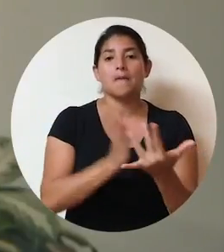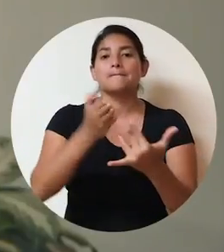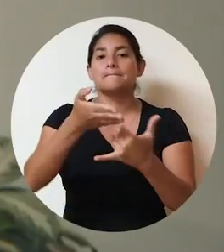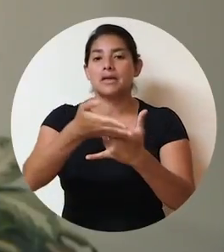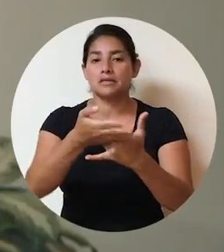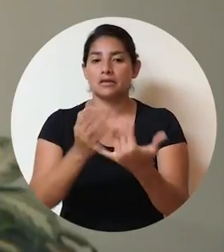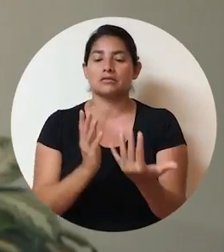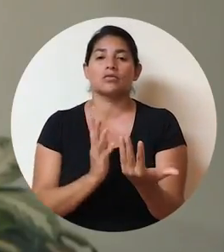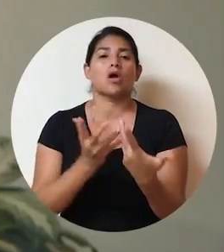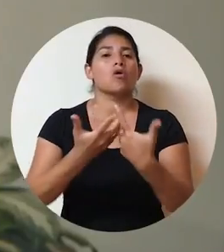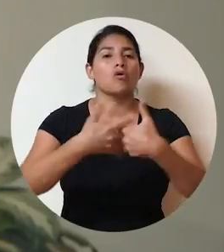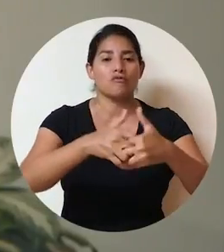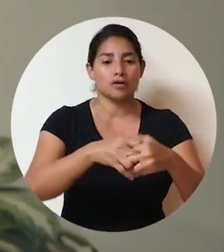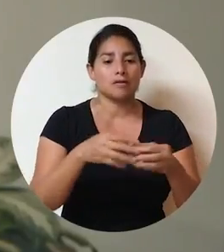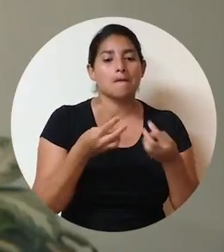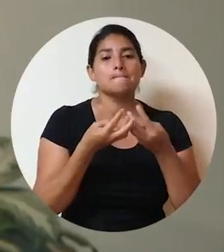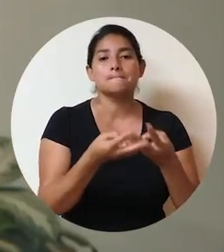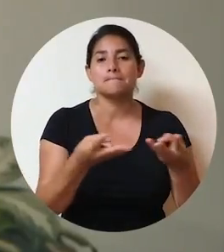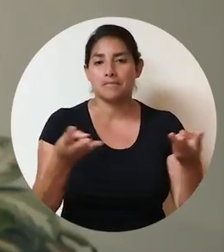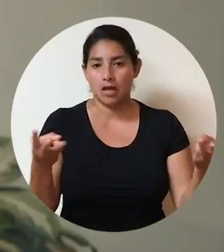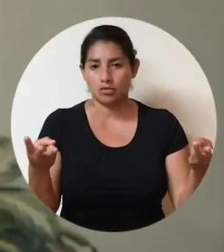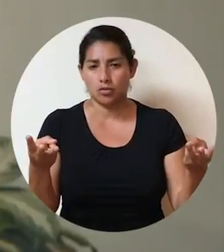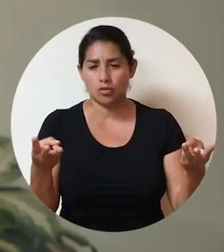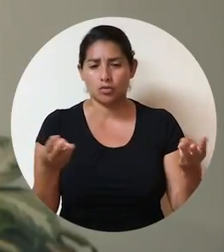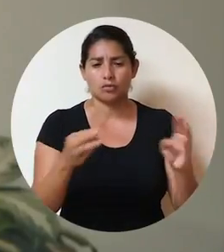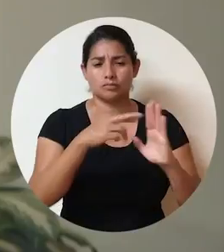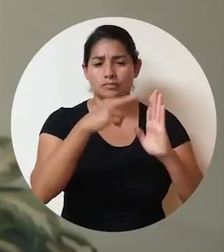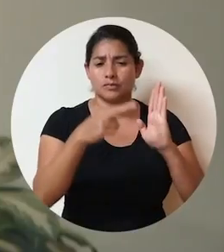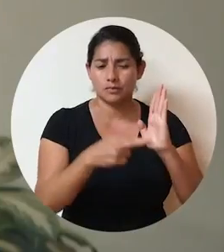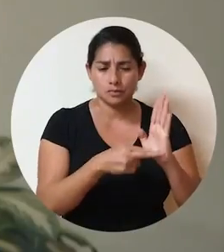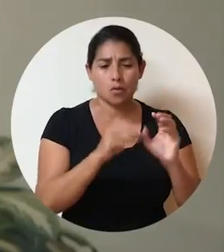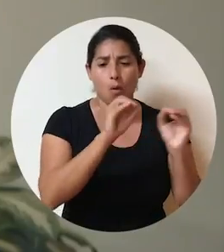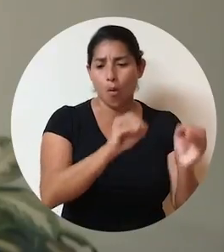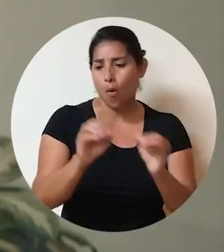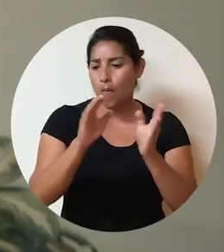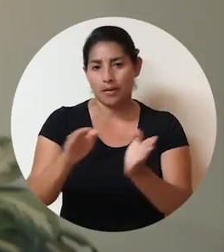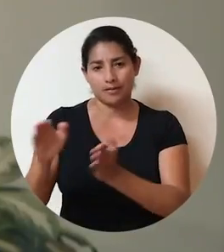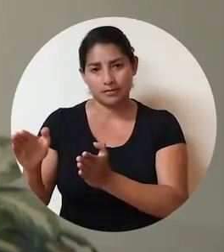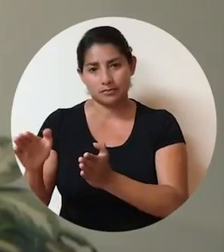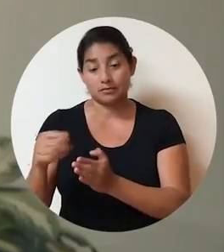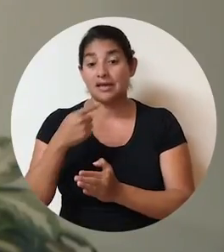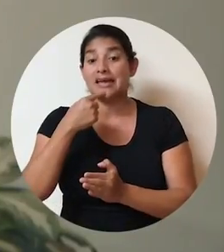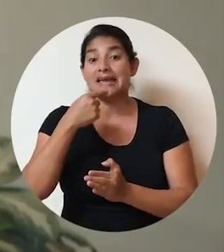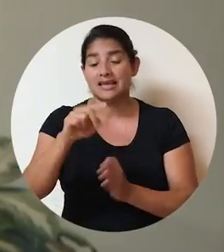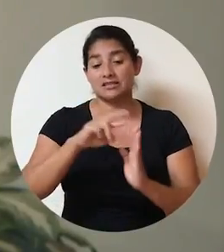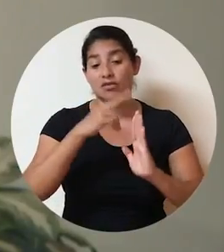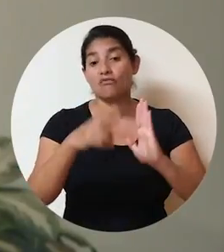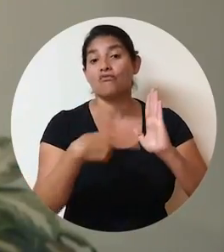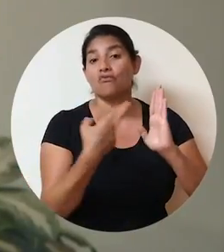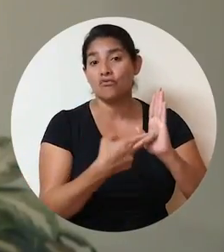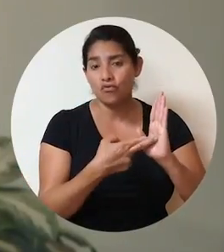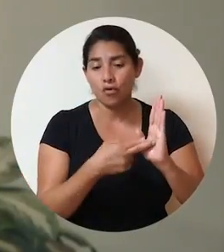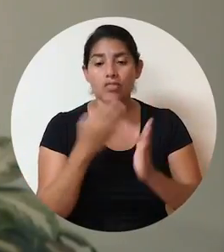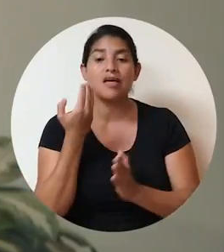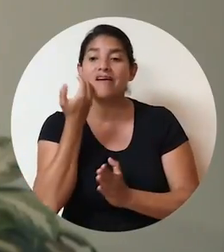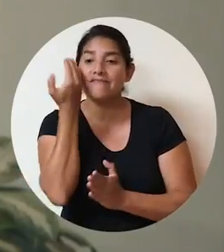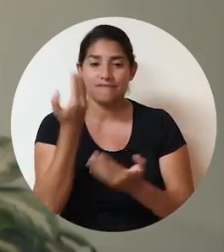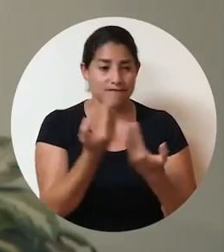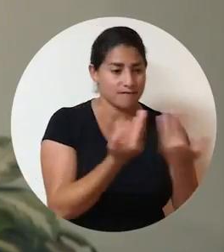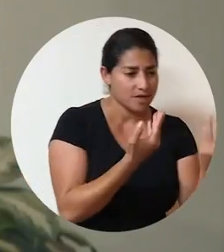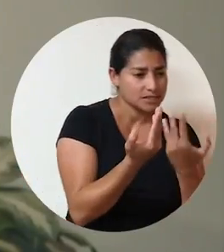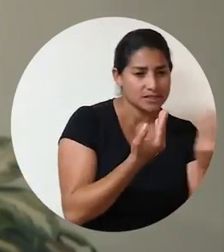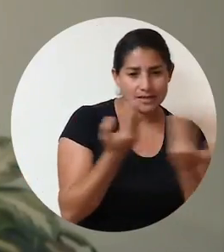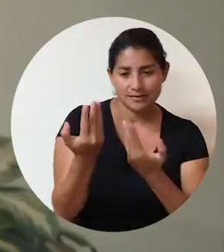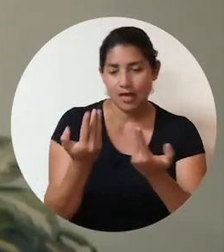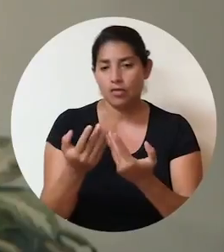mediante una adecuada metodología y operativización. Dicho rol de